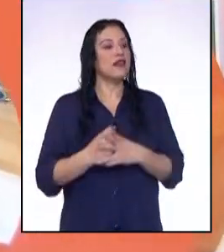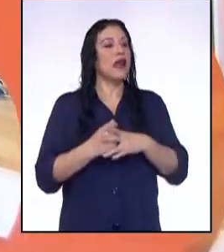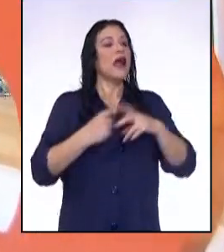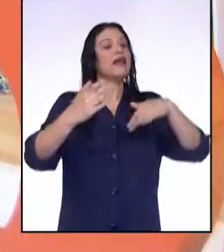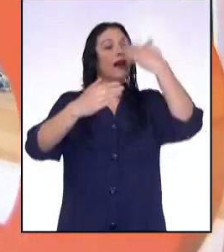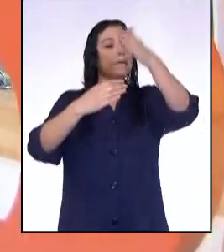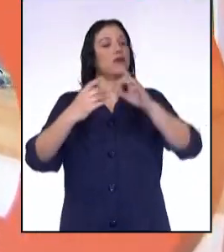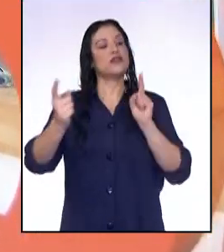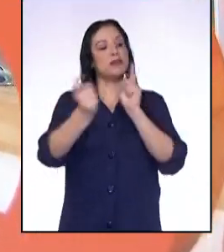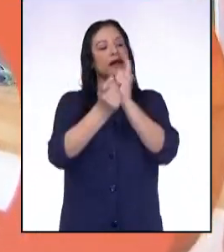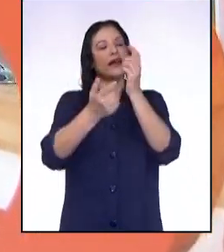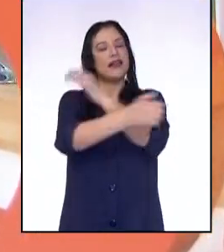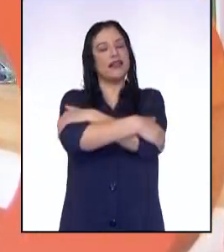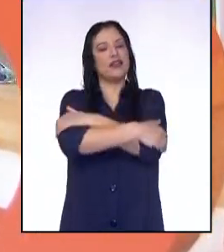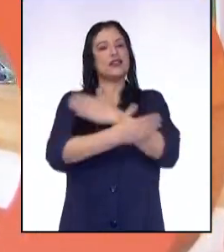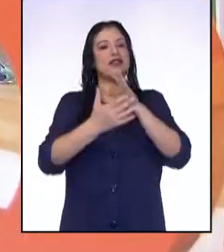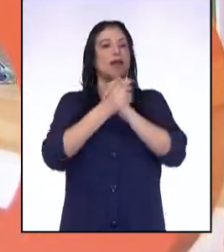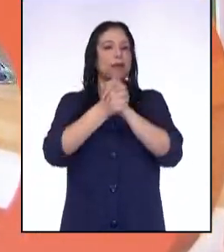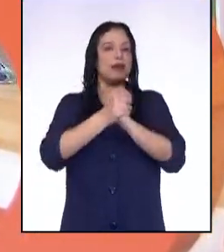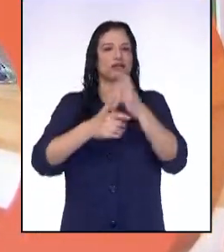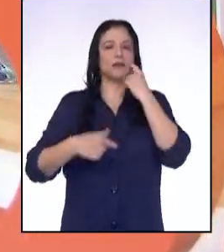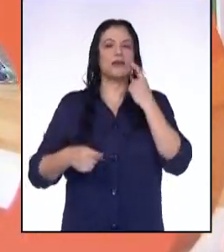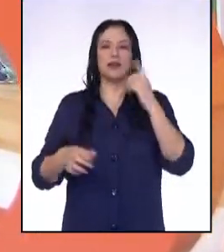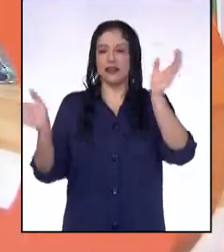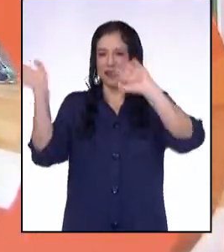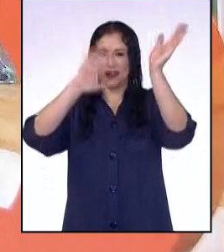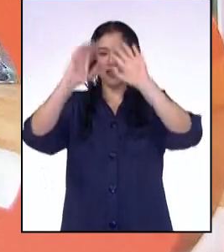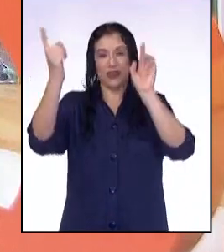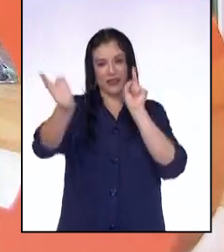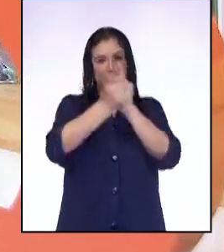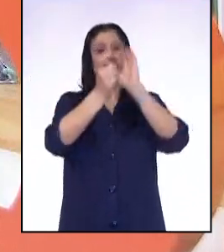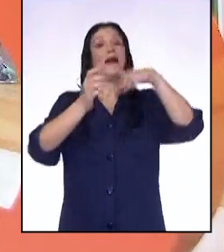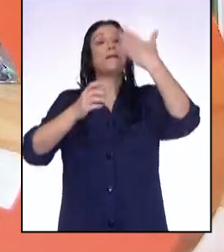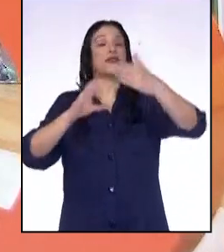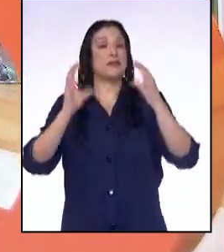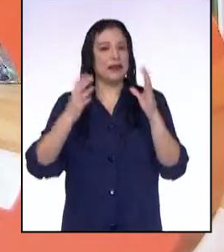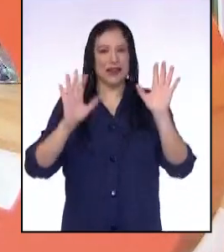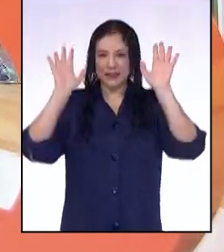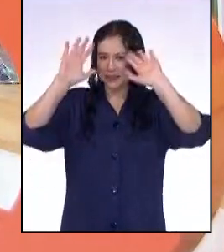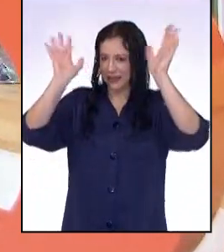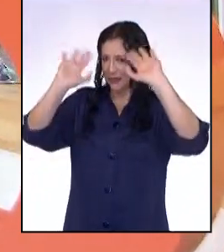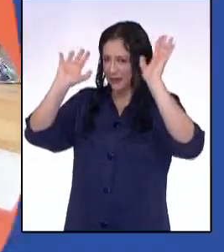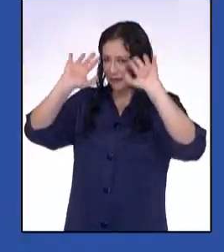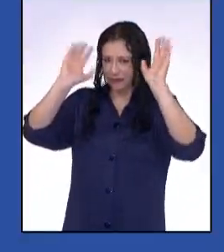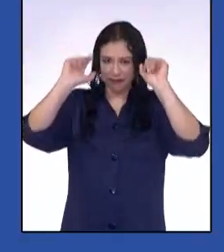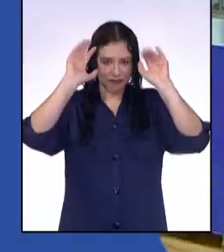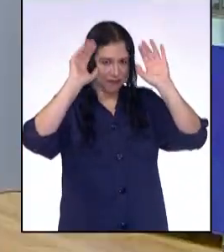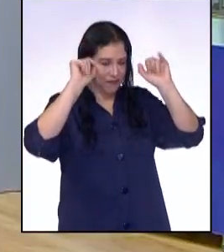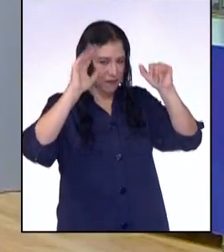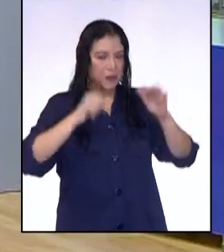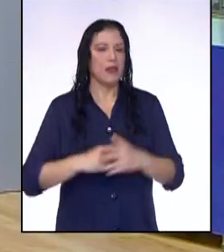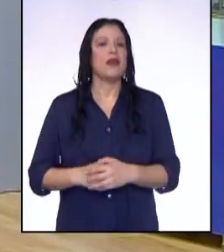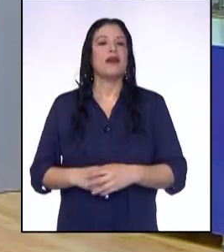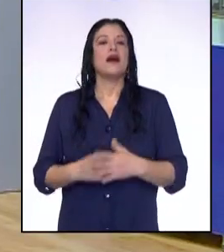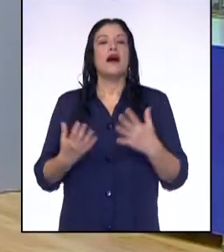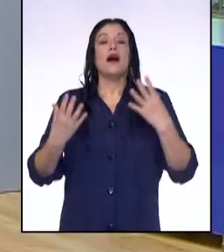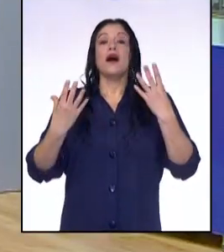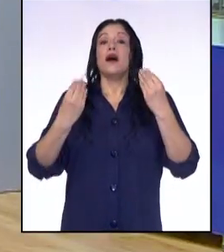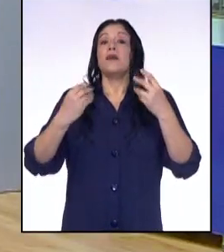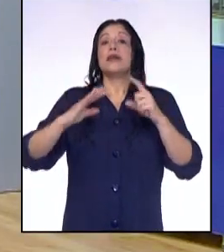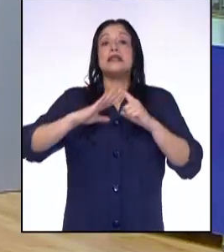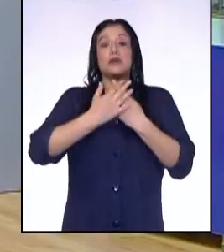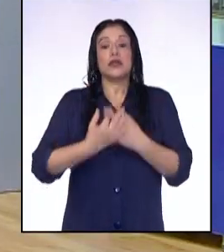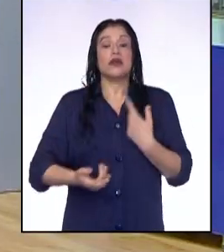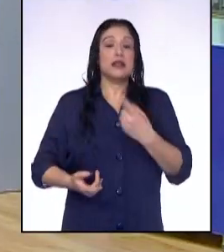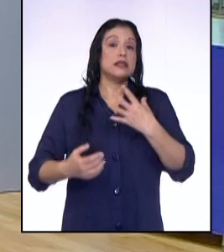¡Cuidás jaihuahua y panicuna! ¡Chau, chau! ¡Nos vemos en la próxima sesión! Muchas situaciones que